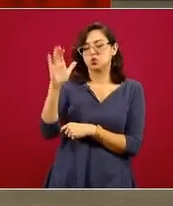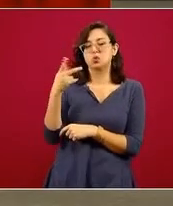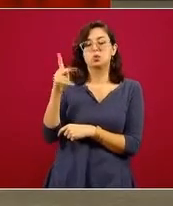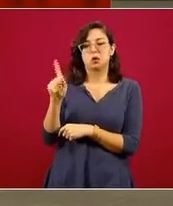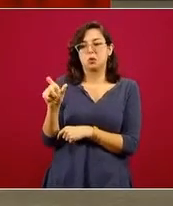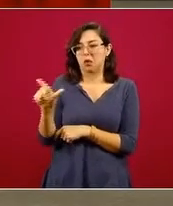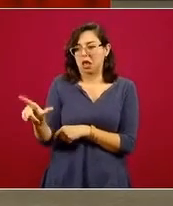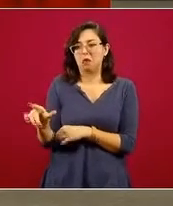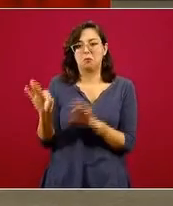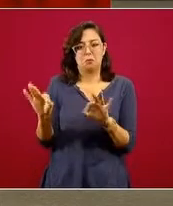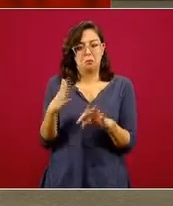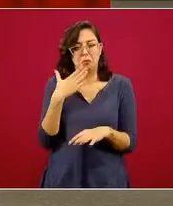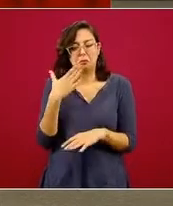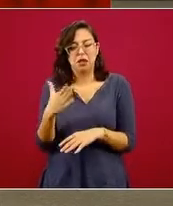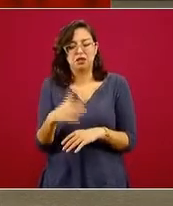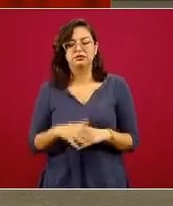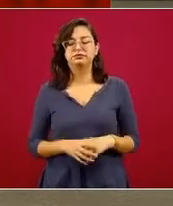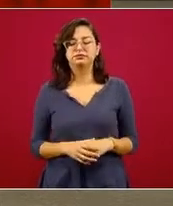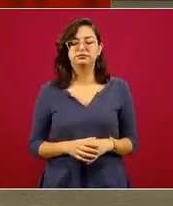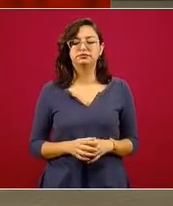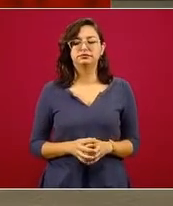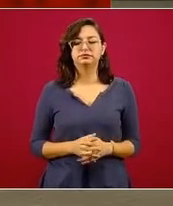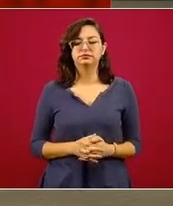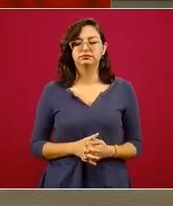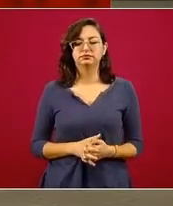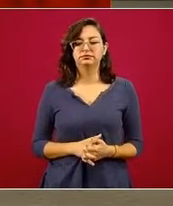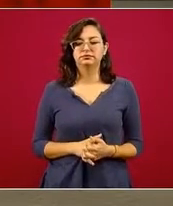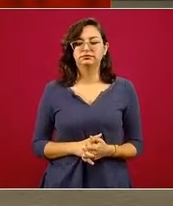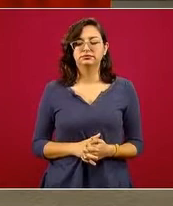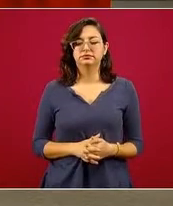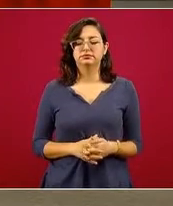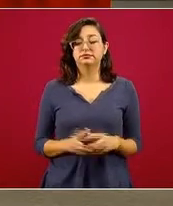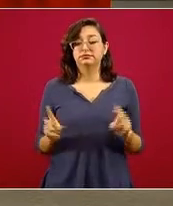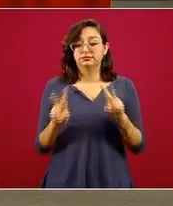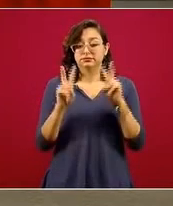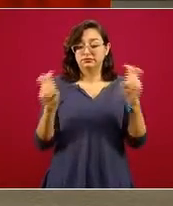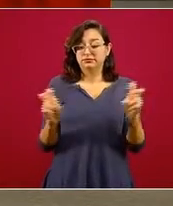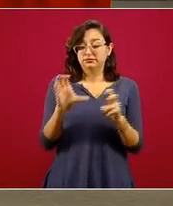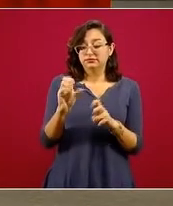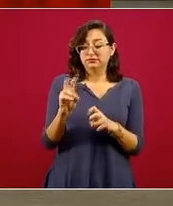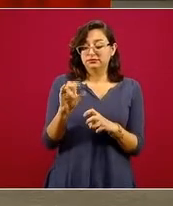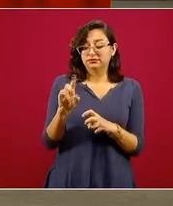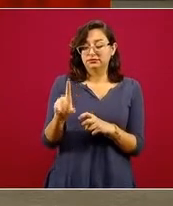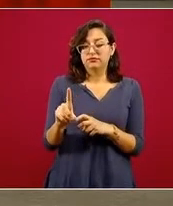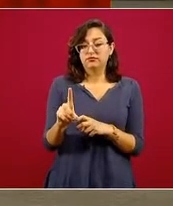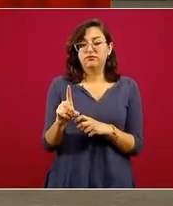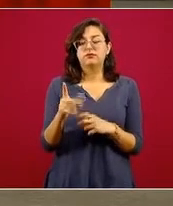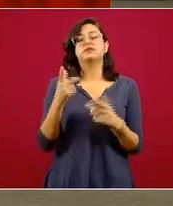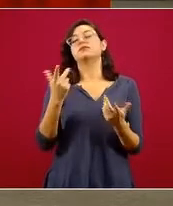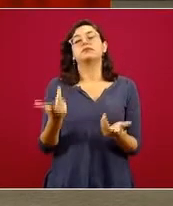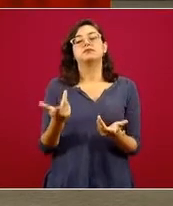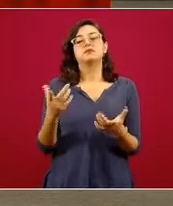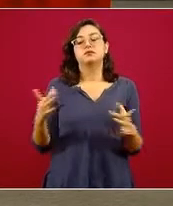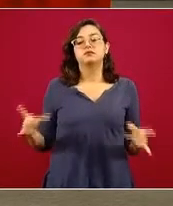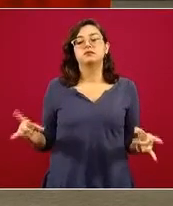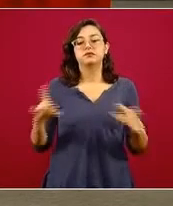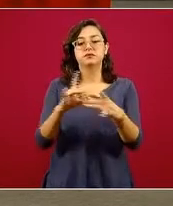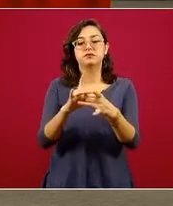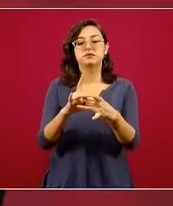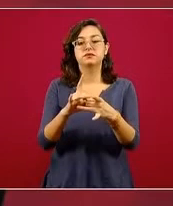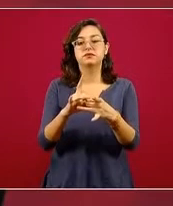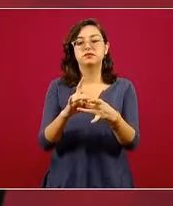referencias de él. Su relación con COVID empezó a ser notoria porque